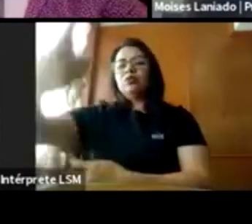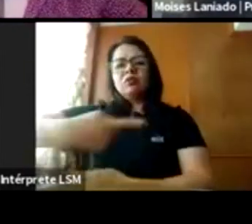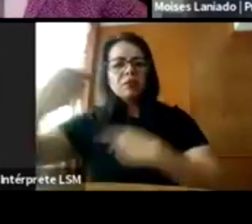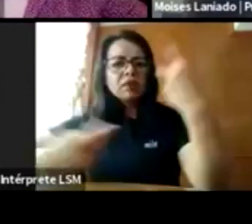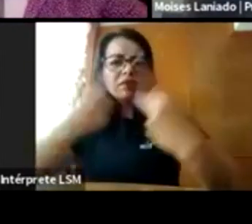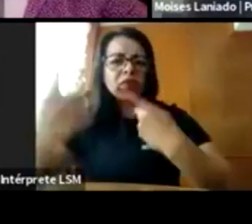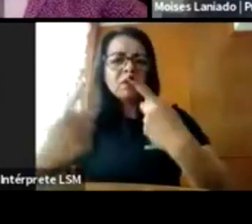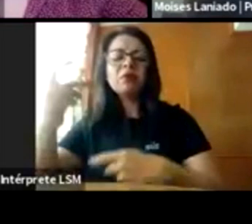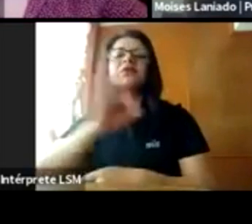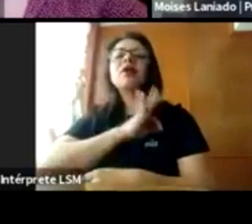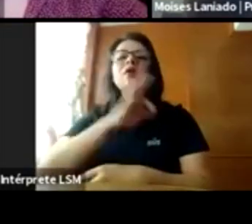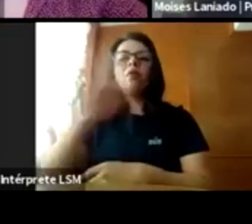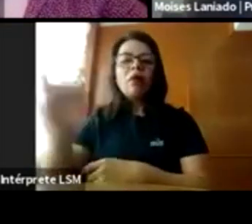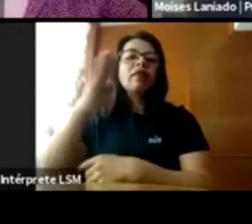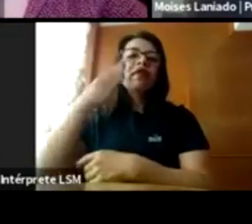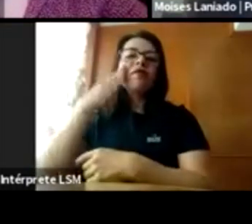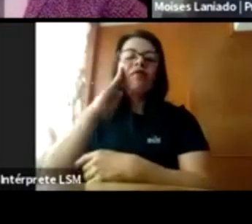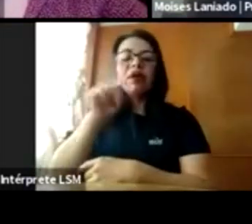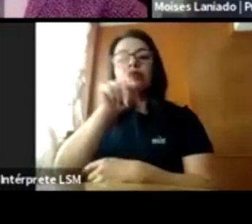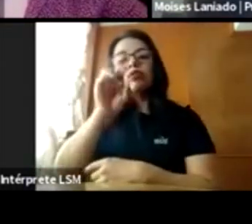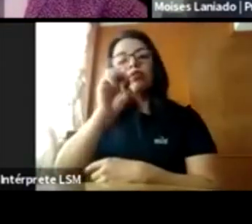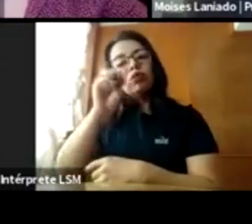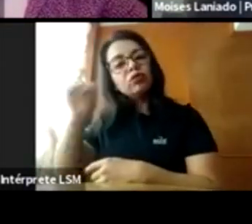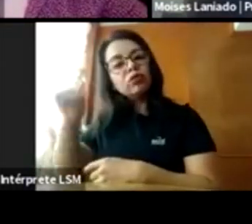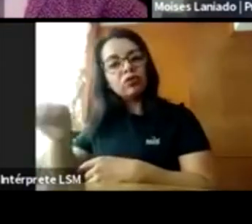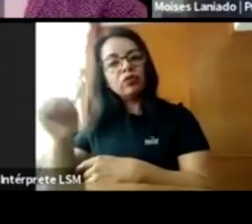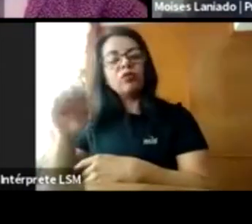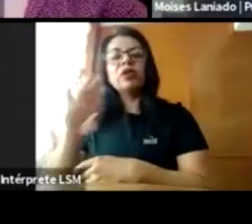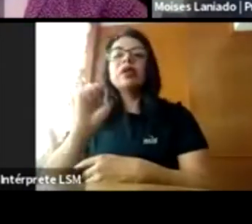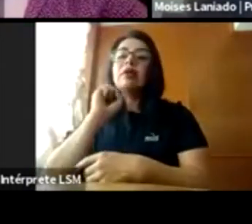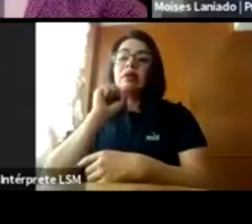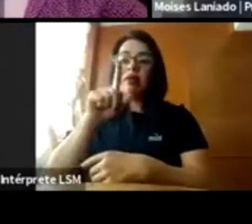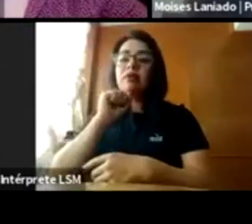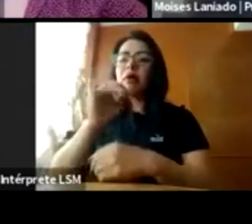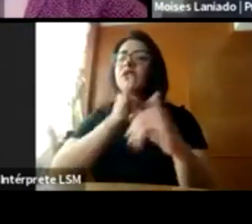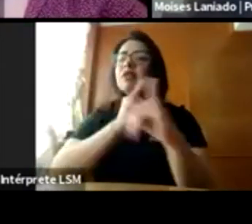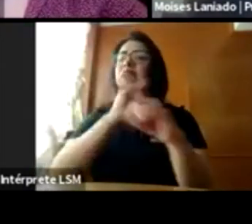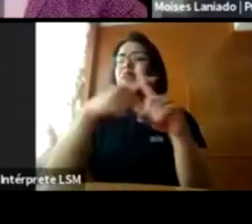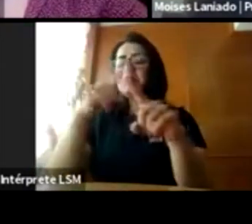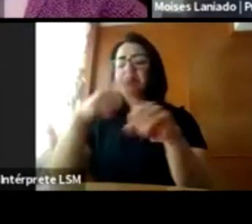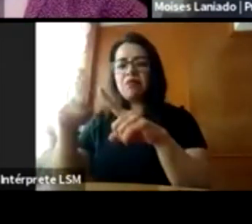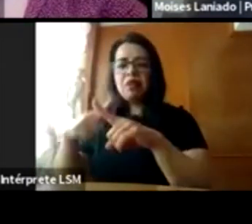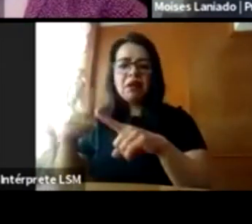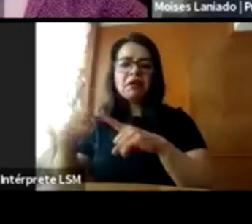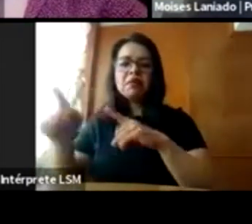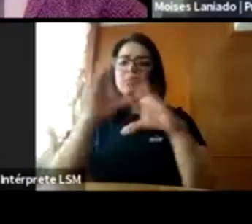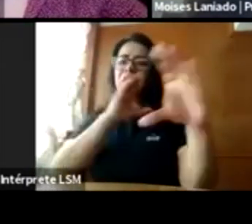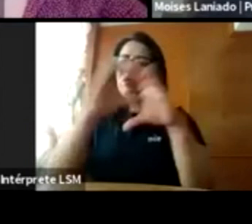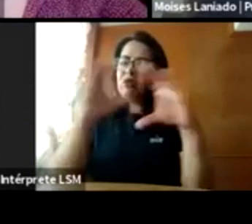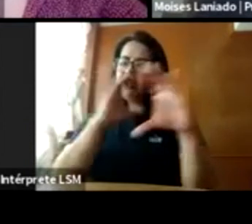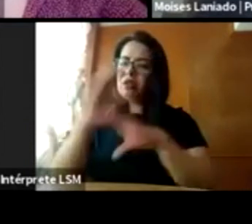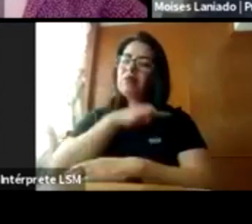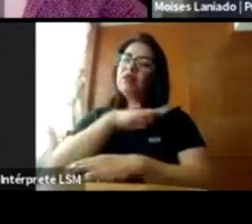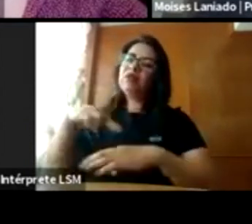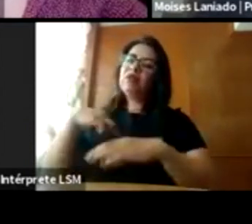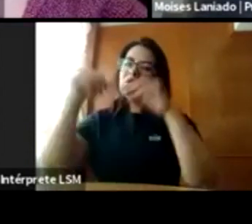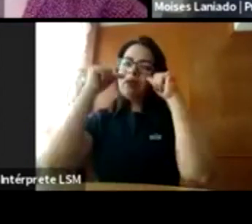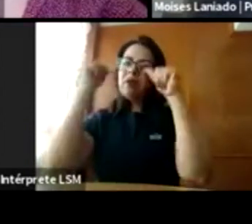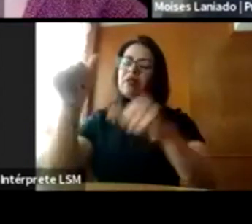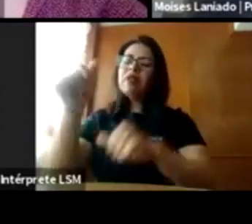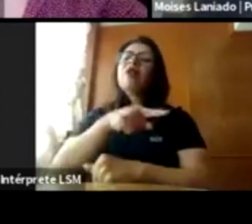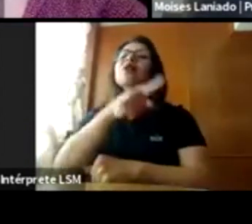a través de Zoom y, por supuesto, de las redes de comunicación de Sipina. Estamos muy al pendiente de lo que usted tiene que decir.